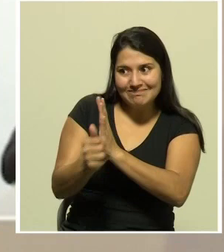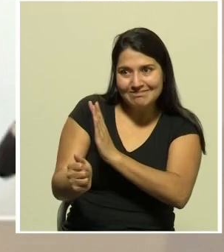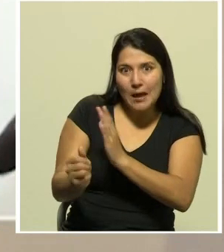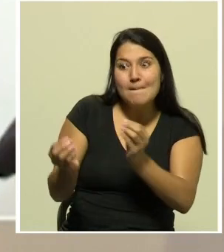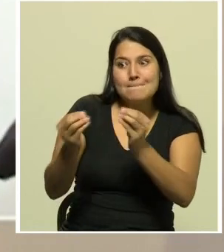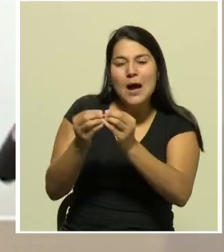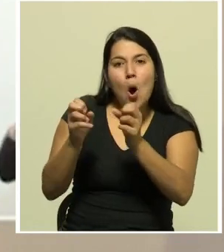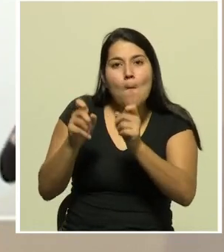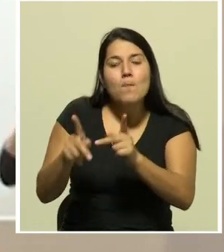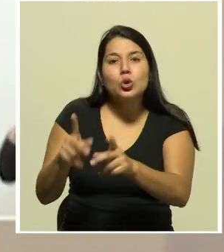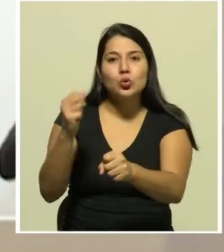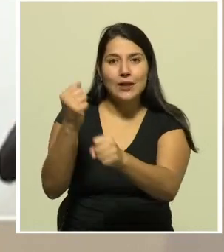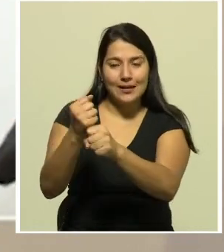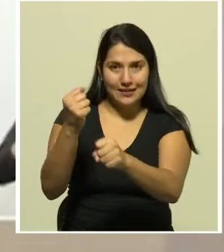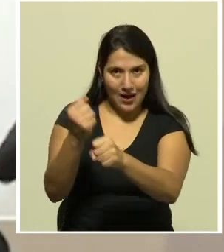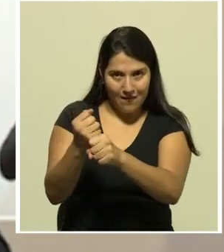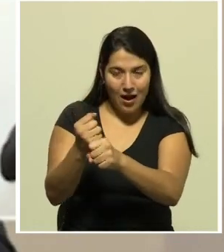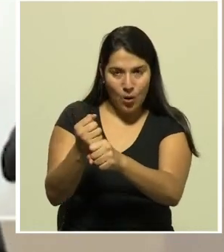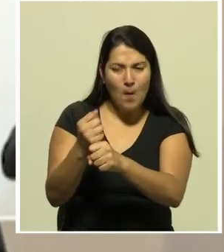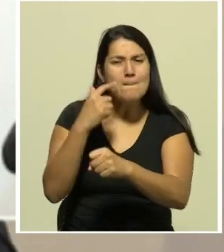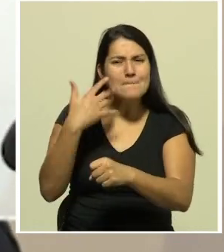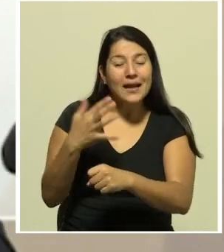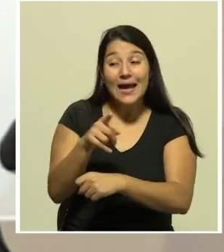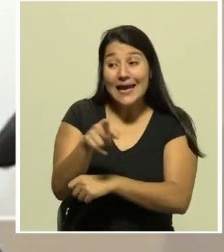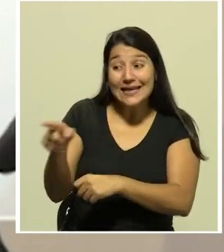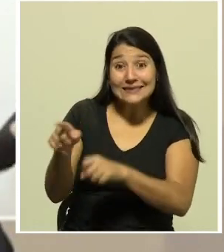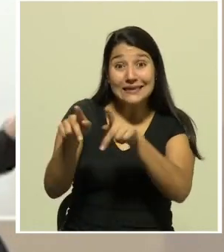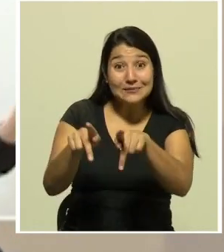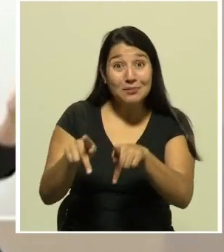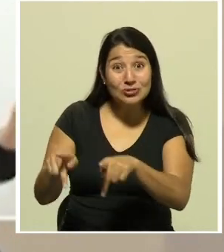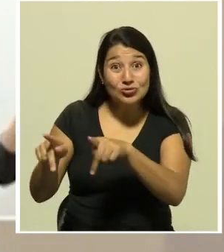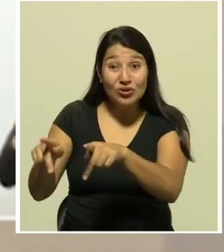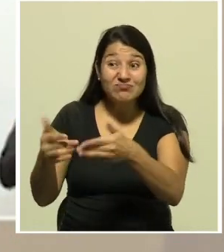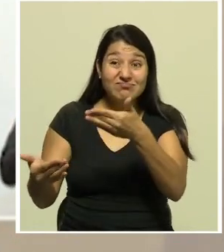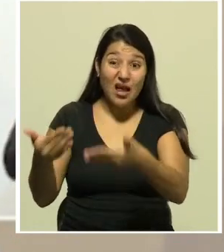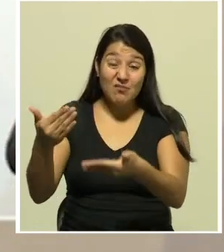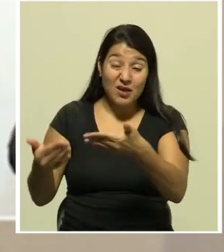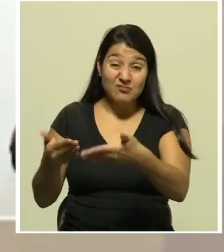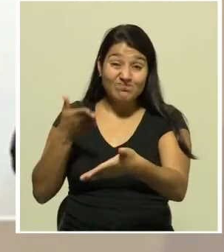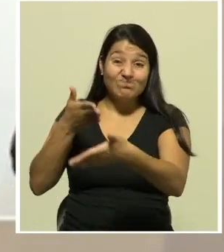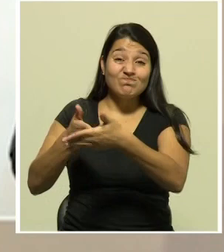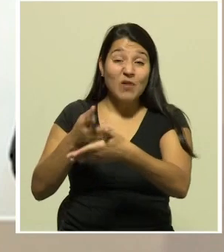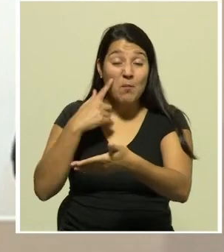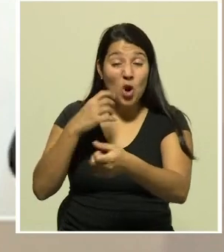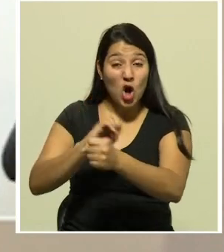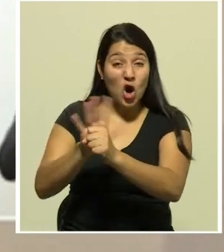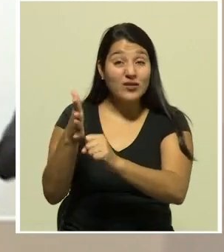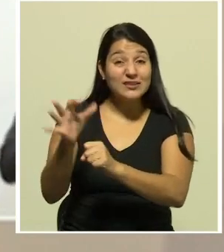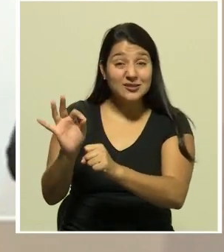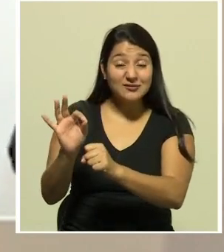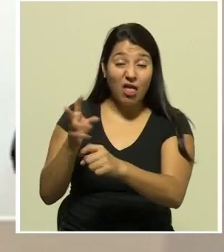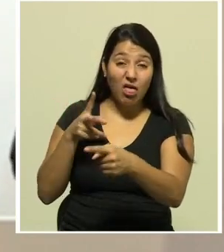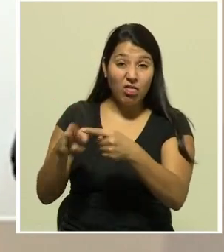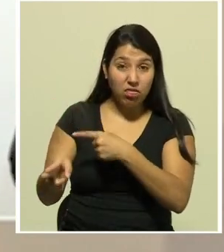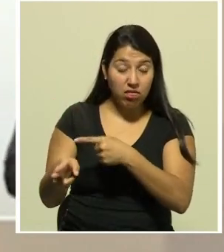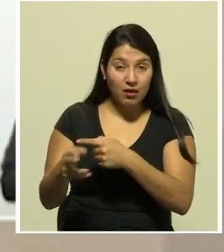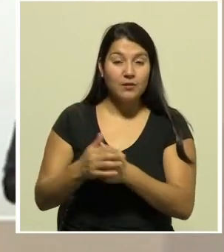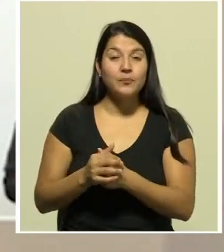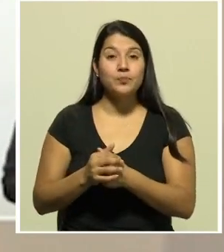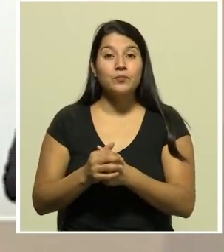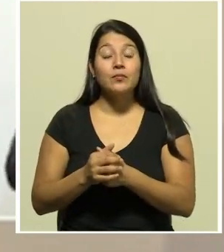más oportunidades de empleo para aquellas personas que quedaron desempleadas a raíz del COVID-19